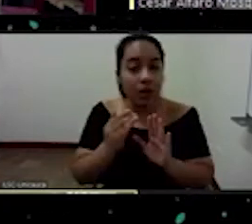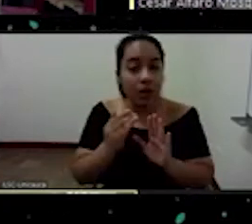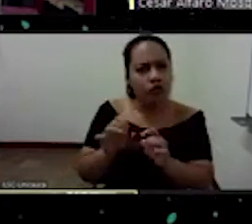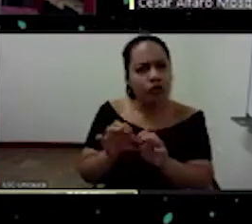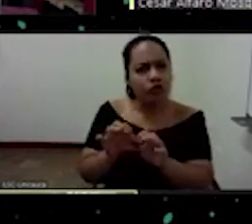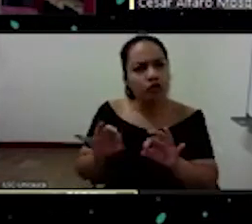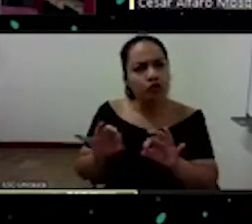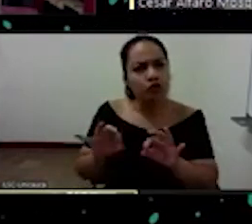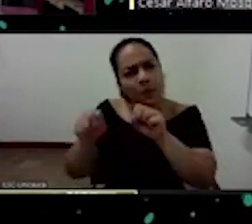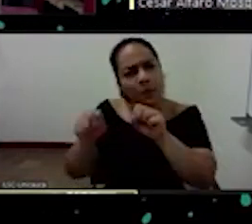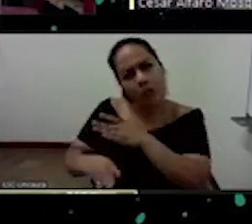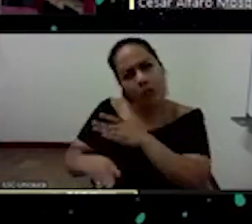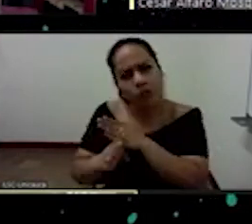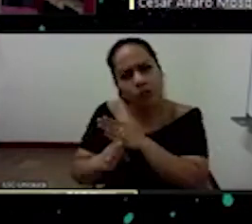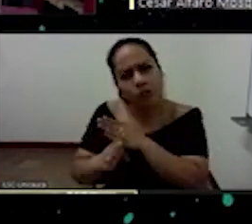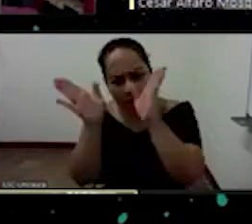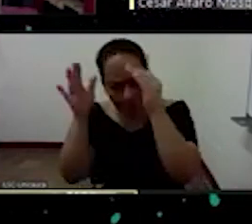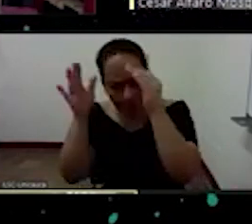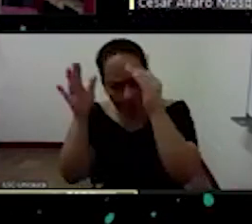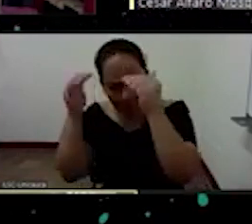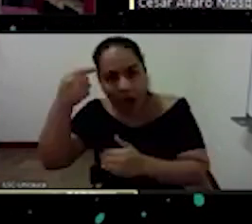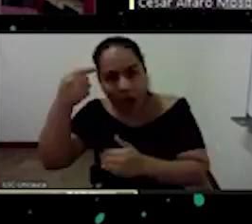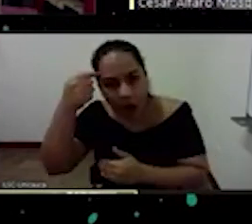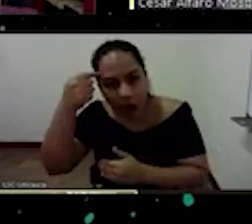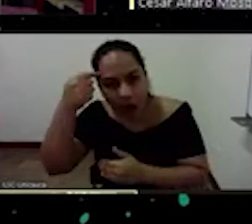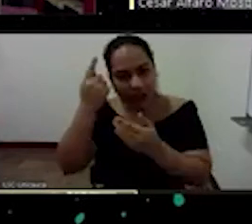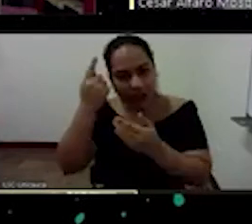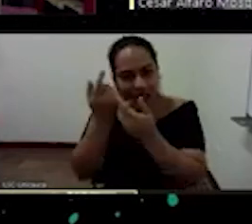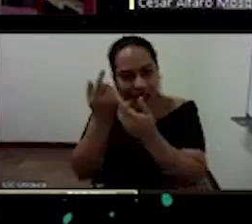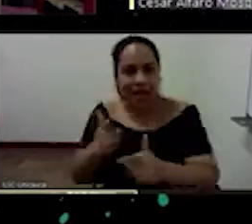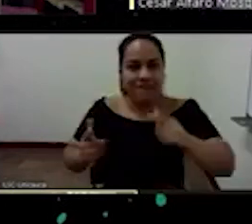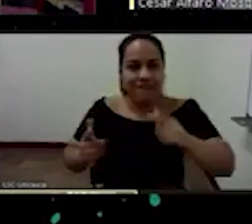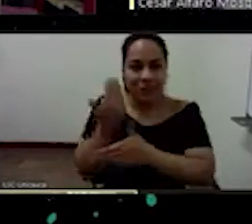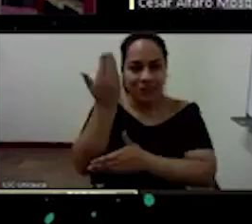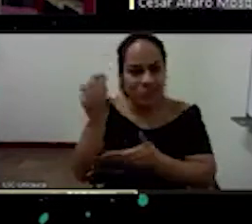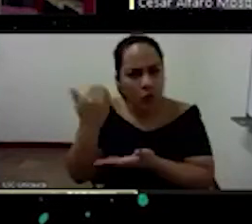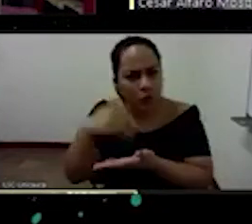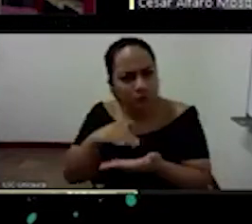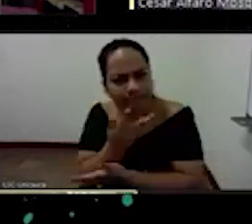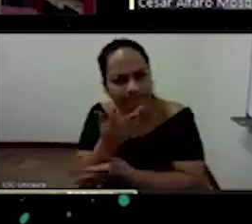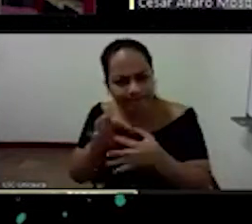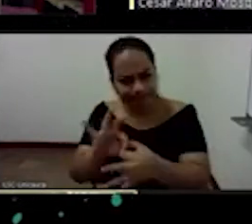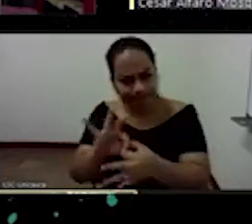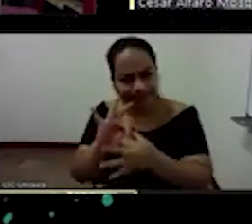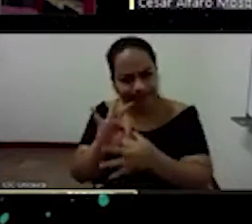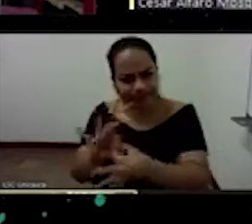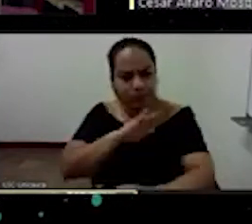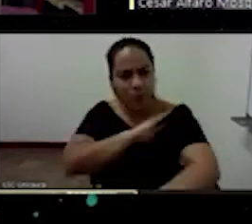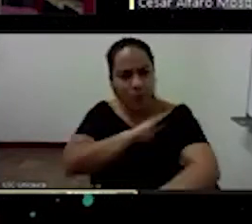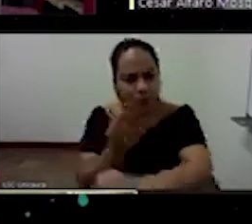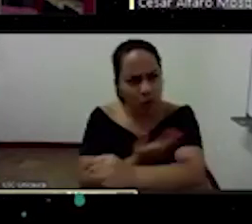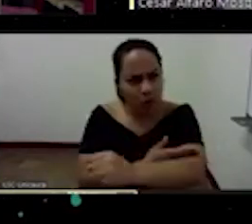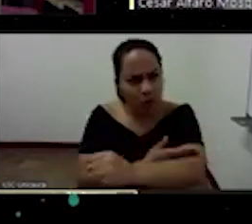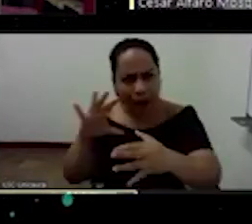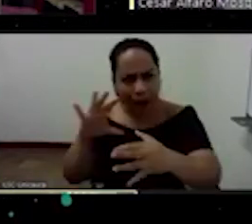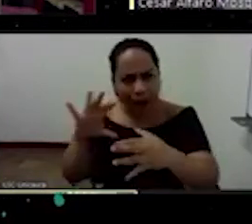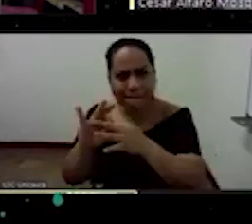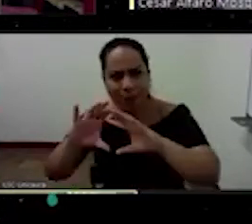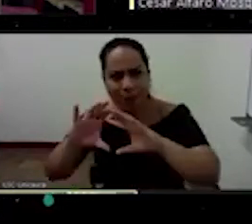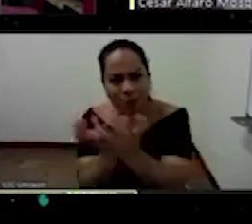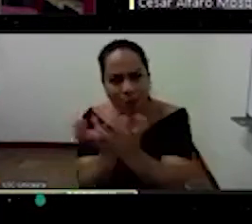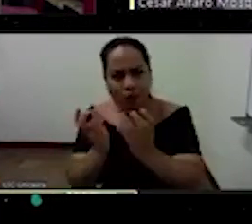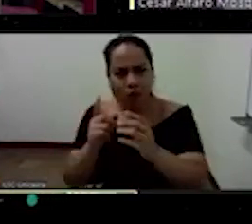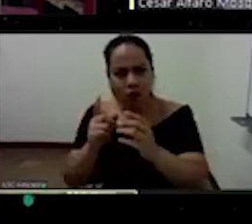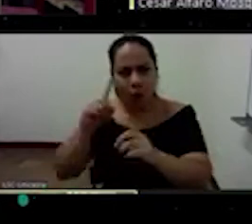neofascismo neoliberal que se aferra violentamente al poder cuando el mundo moderno se está